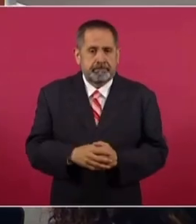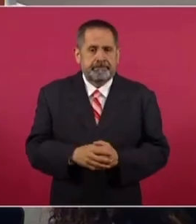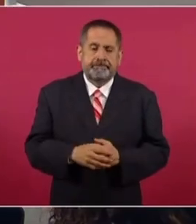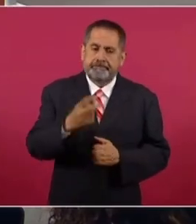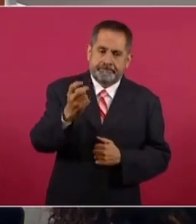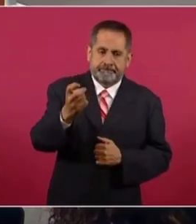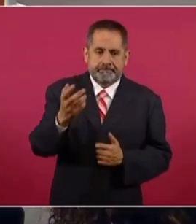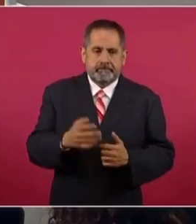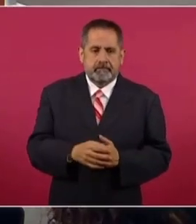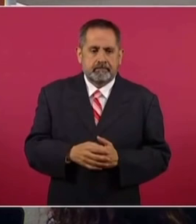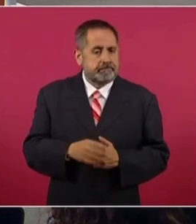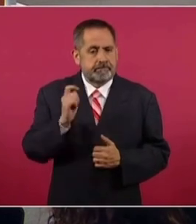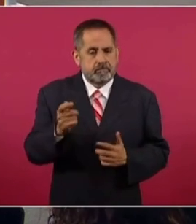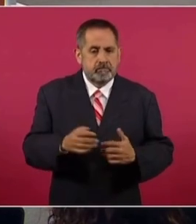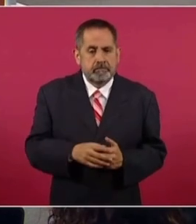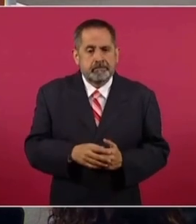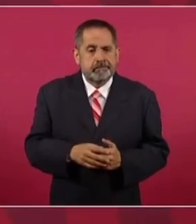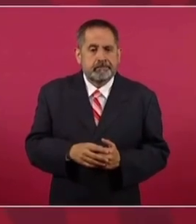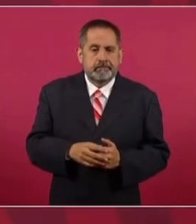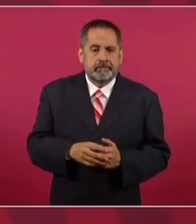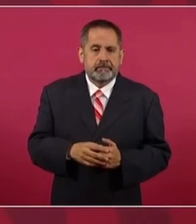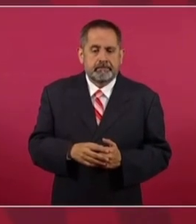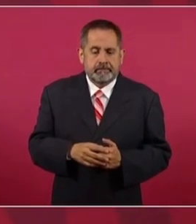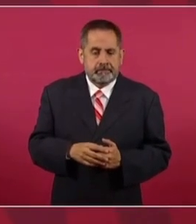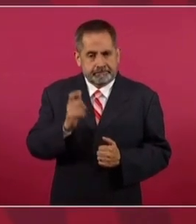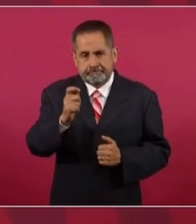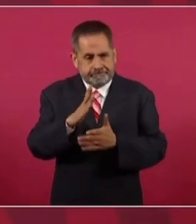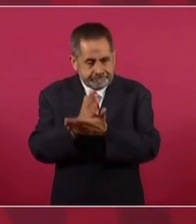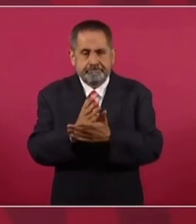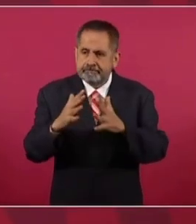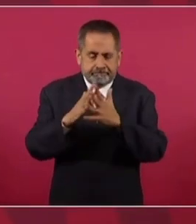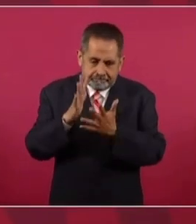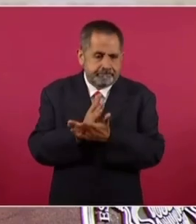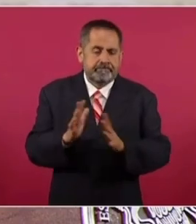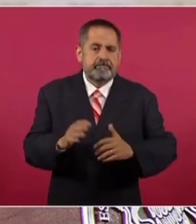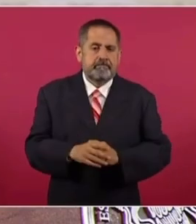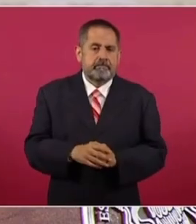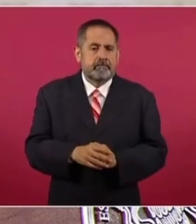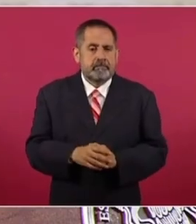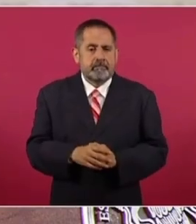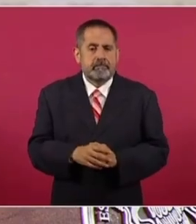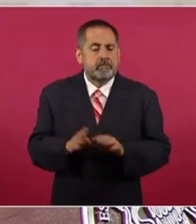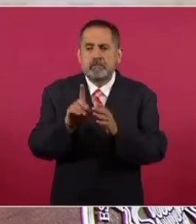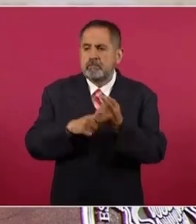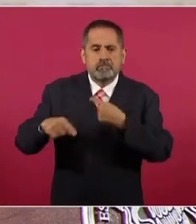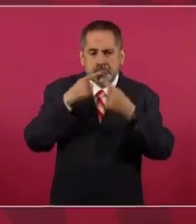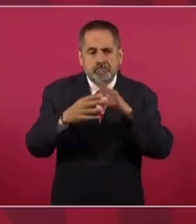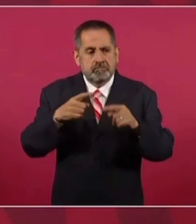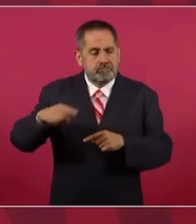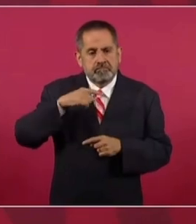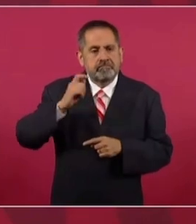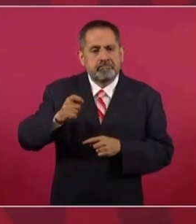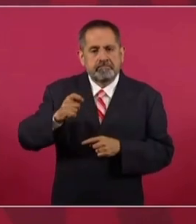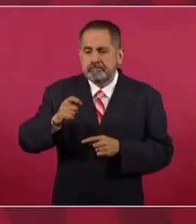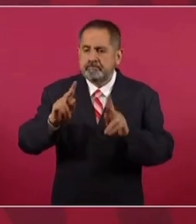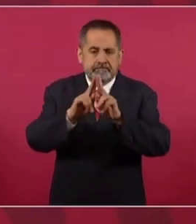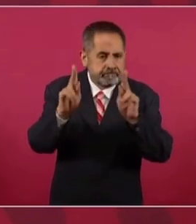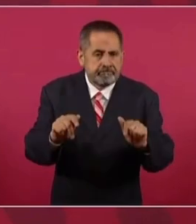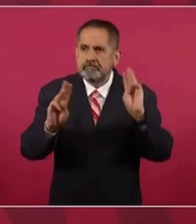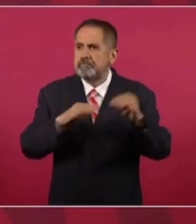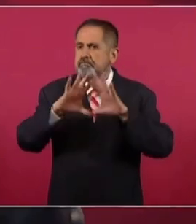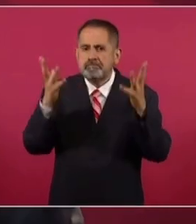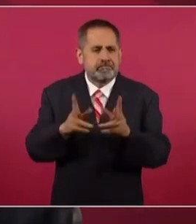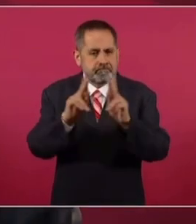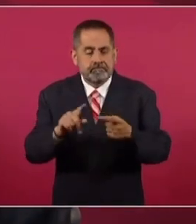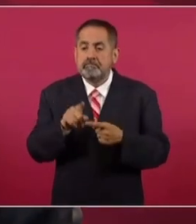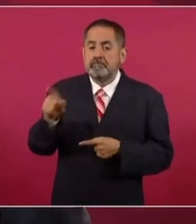Por eso hay que parar la guerra mediante un acuerdo de pacificación